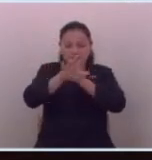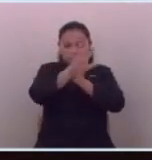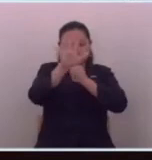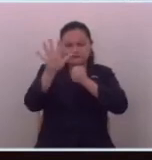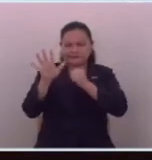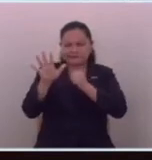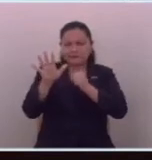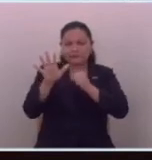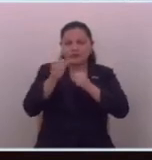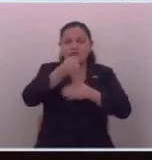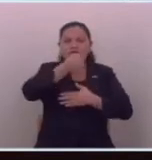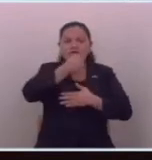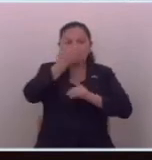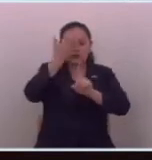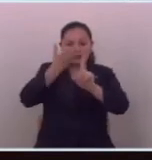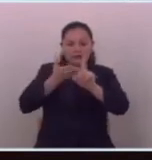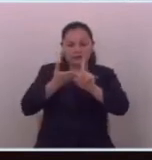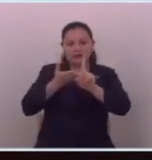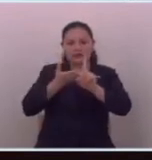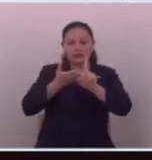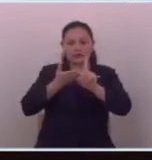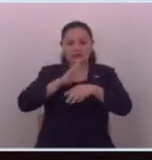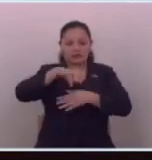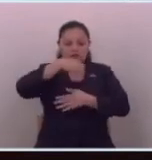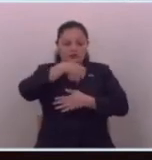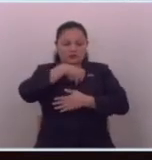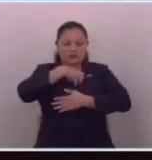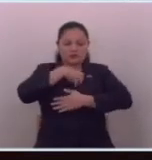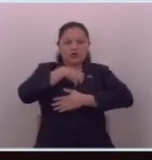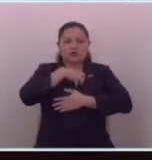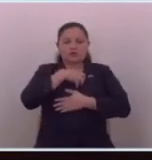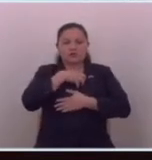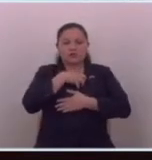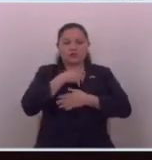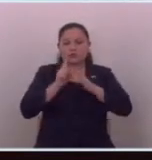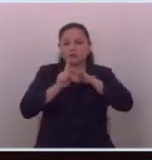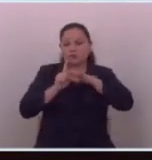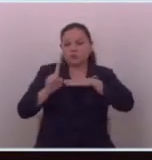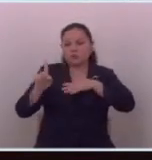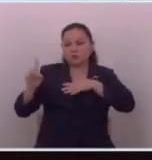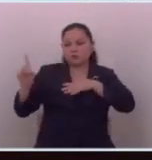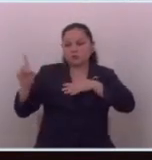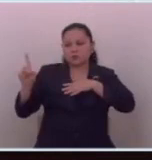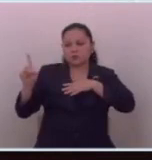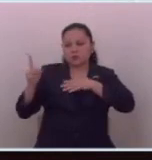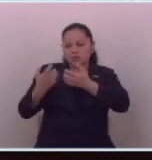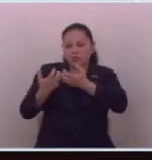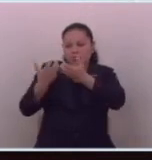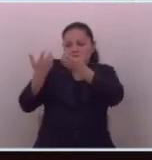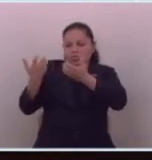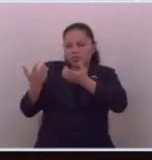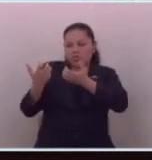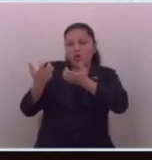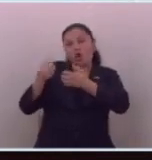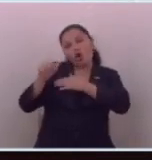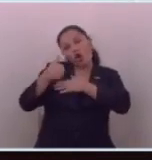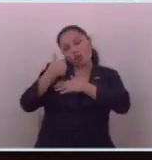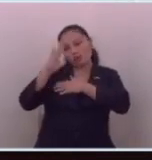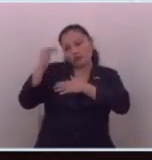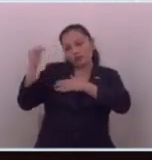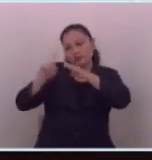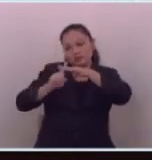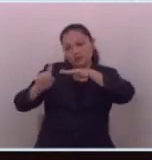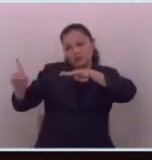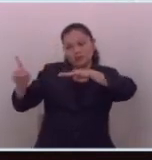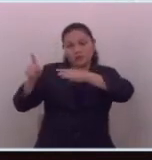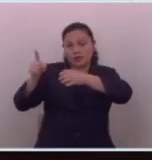esos periodistas que se han autoexiliado por conveniencia a otro país porque de aquí a